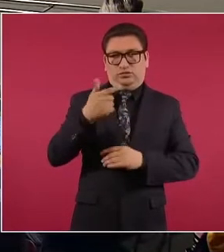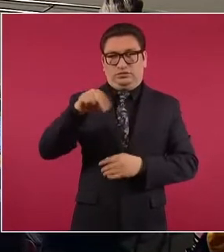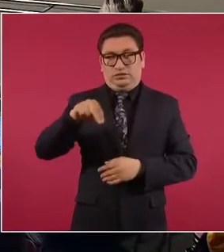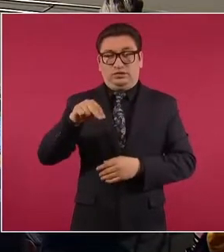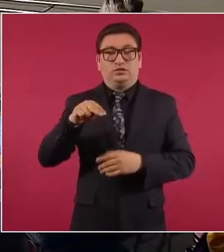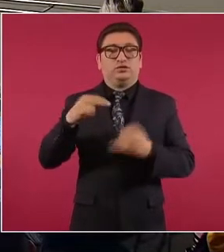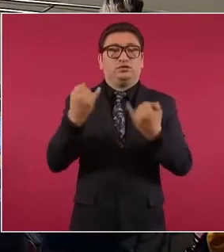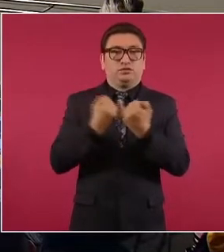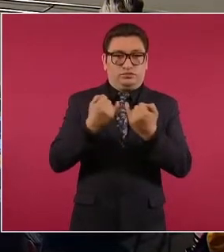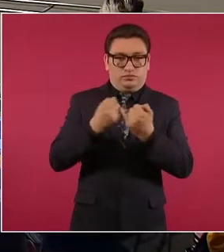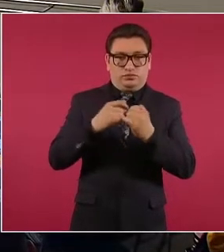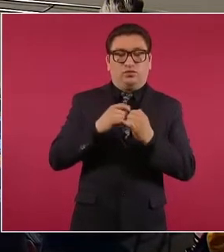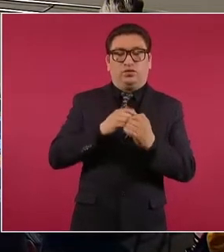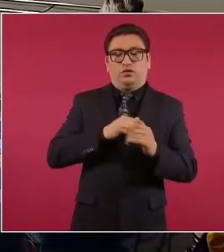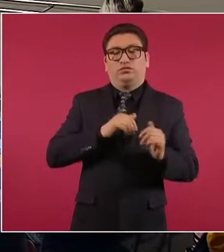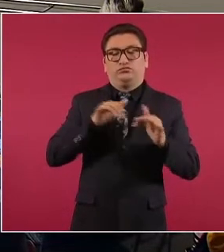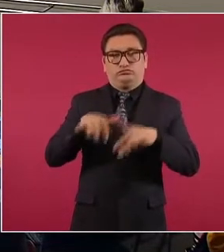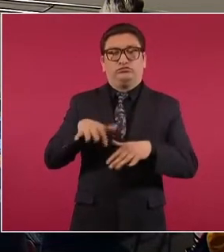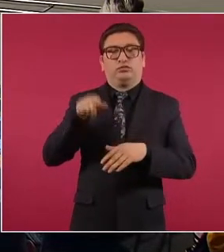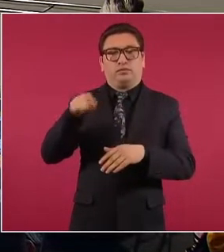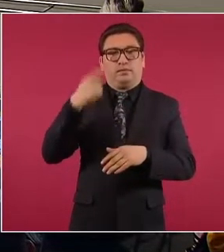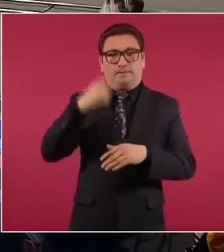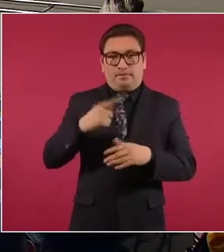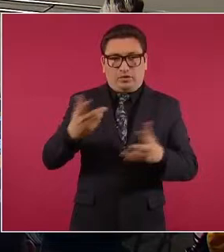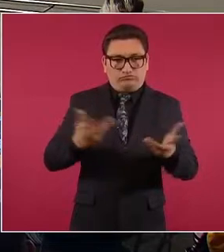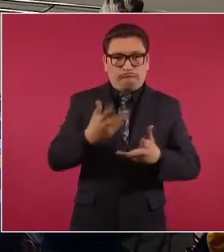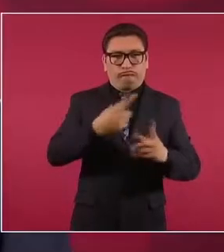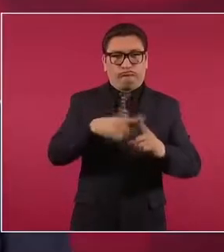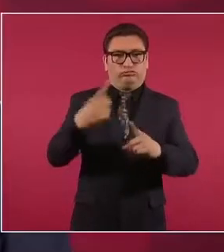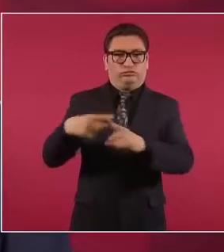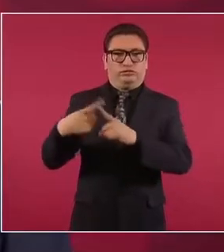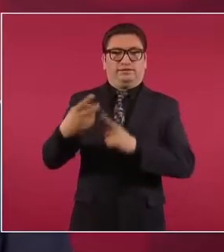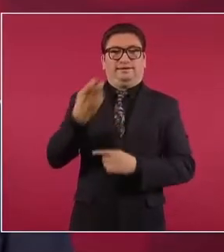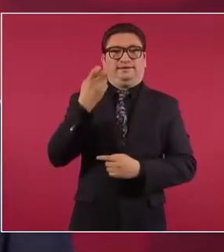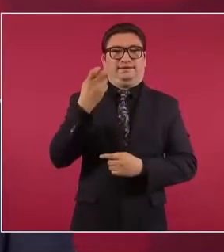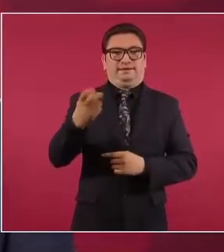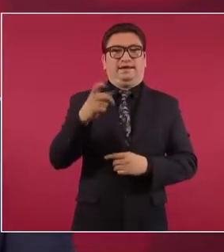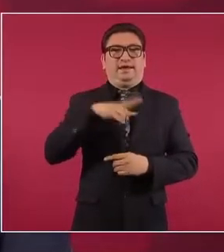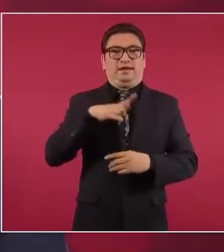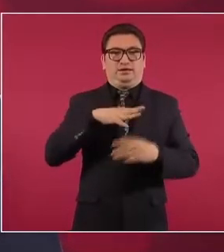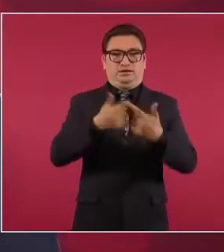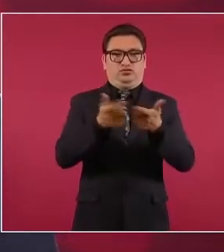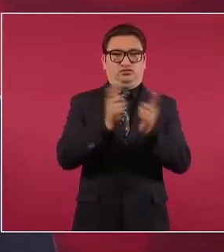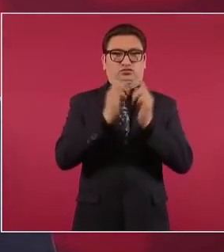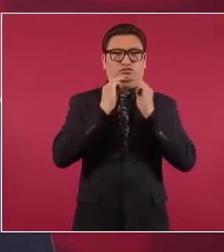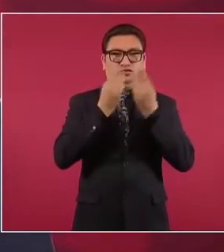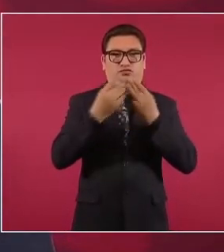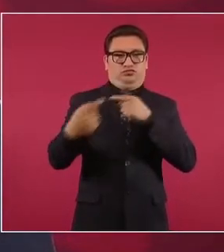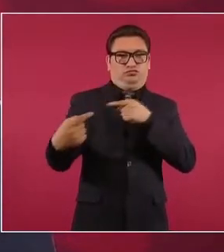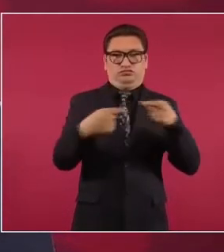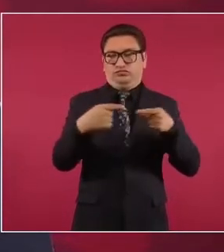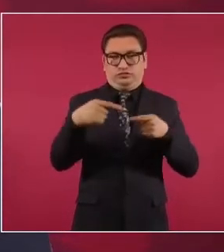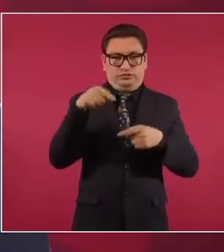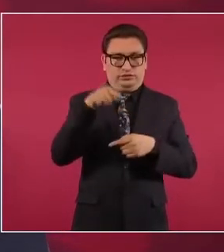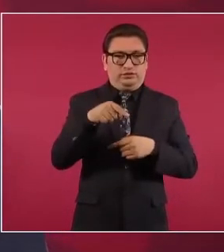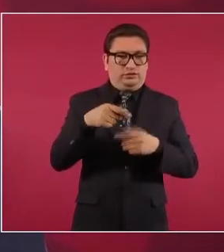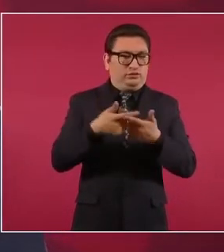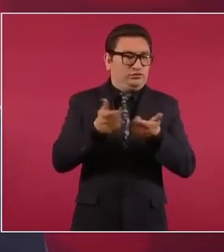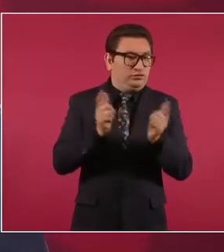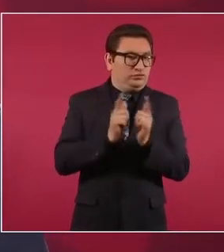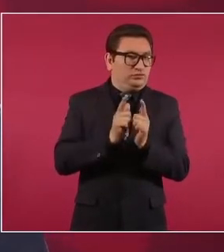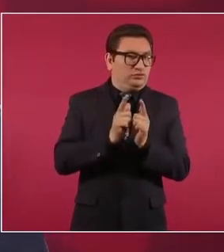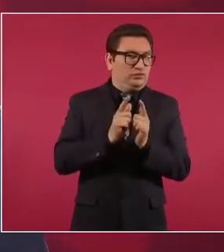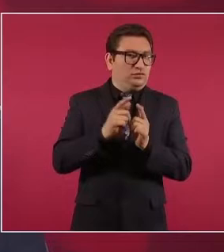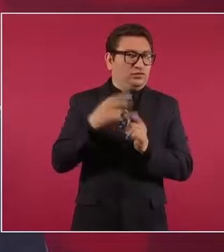han tomado acciones en ese sentido. Decir que ahí hay una disputa con un grupo criminal conocido como